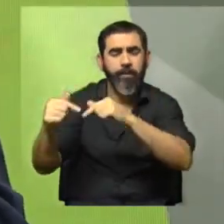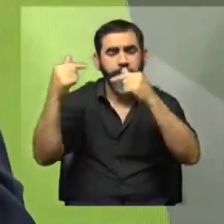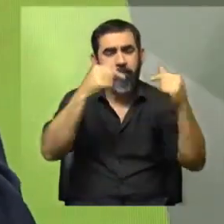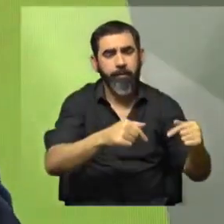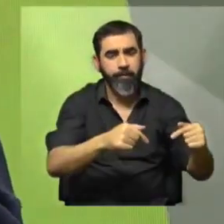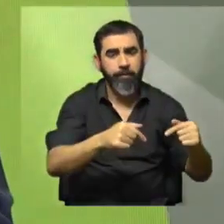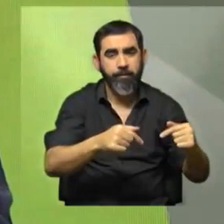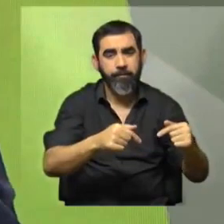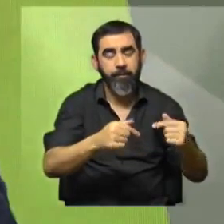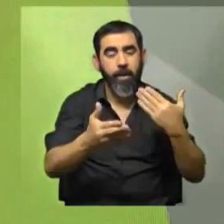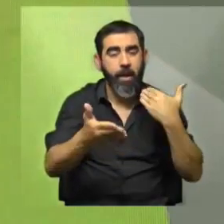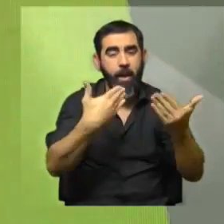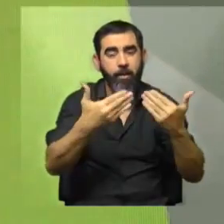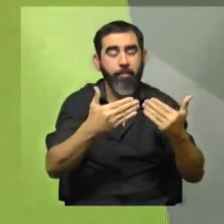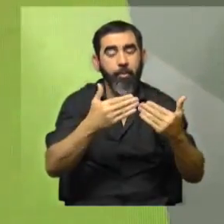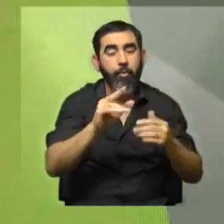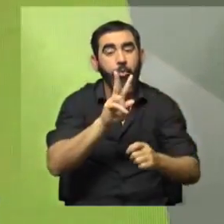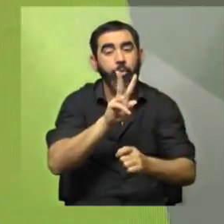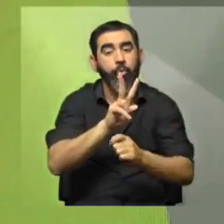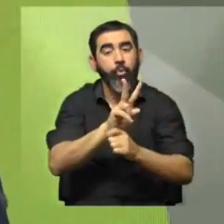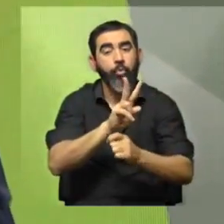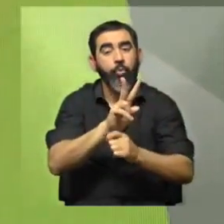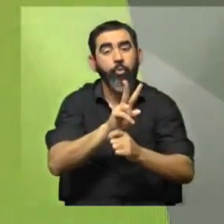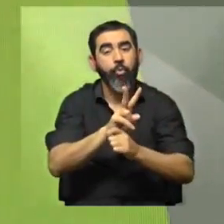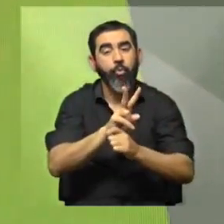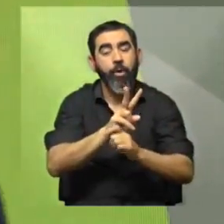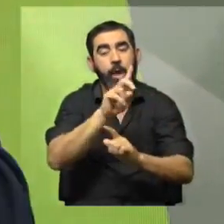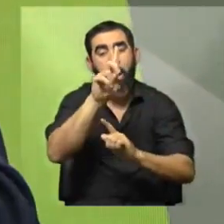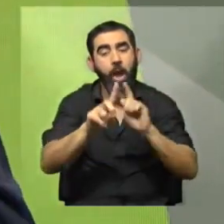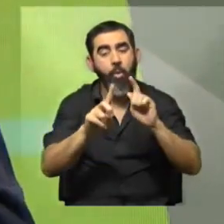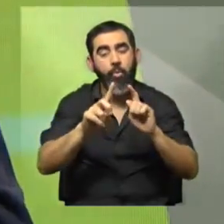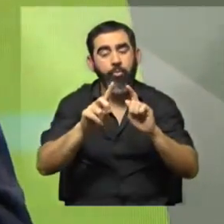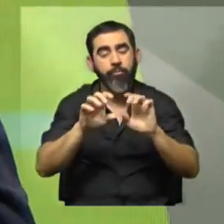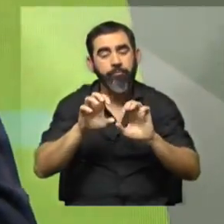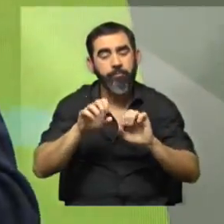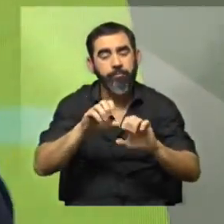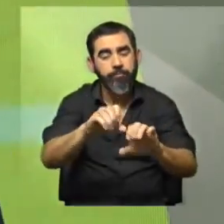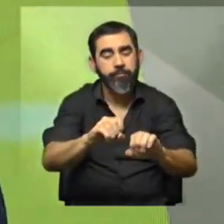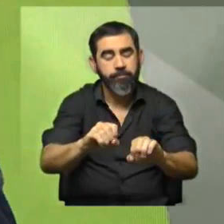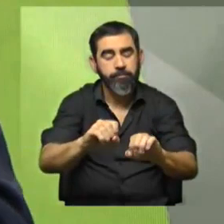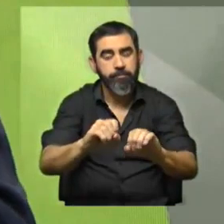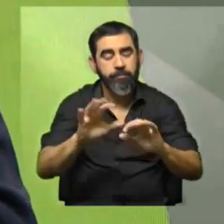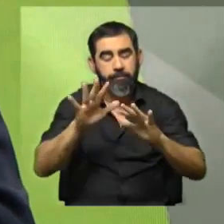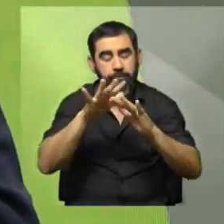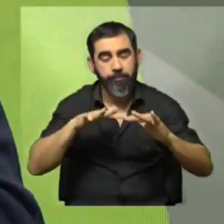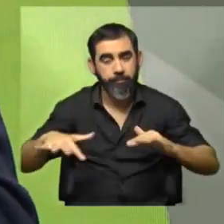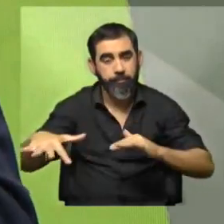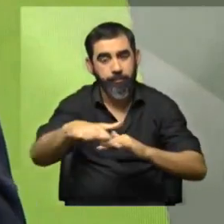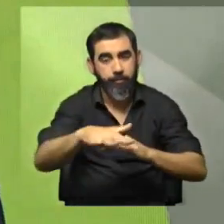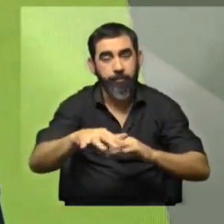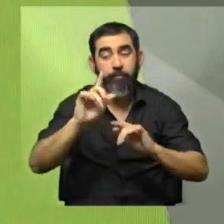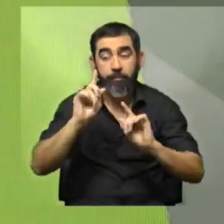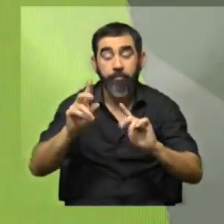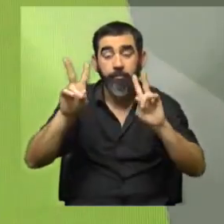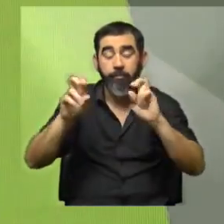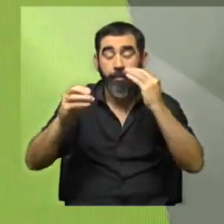sí, y vamos a hablar por un lado de control, de algunas malezas, algunos invasores indeseables que ya nos vas a contar, y Alexandra, vamos a hablar de algo que también